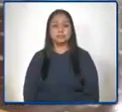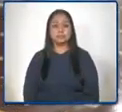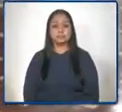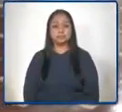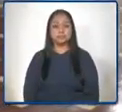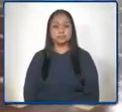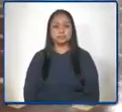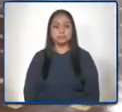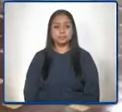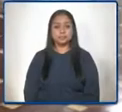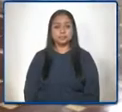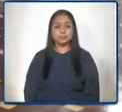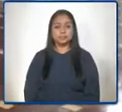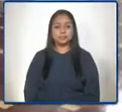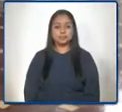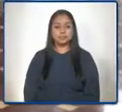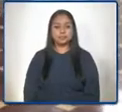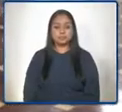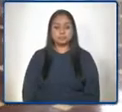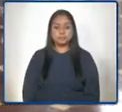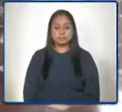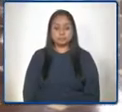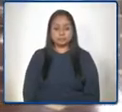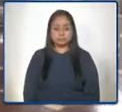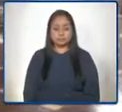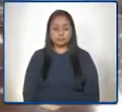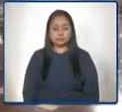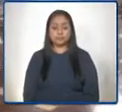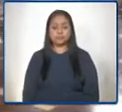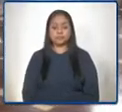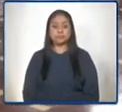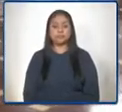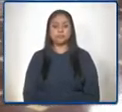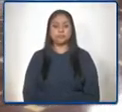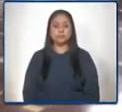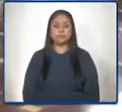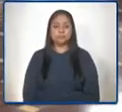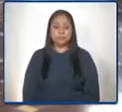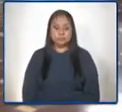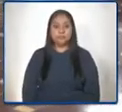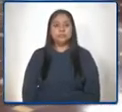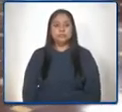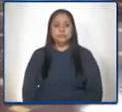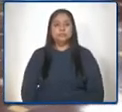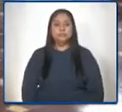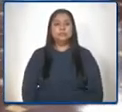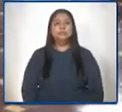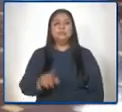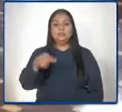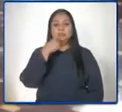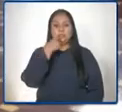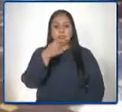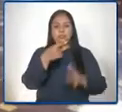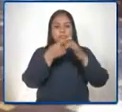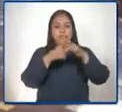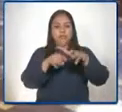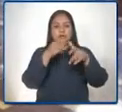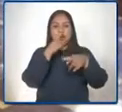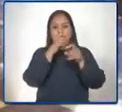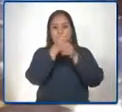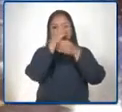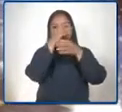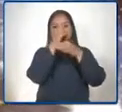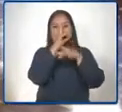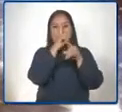muy bien vamos a iniciar por responder con relación a las clases híbridas tiene la información la